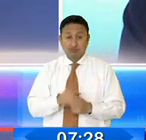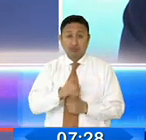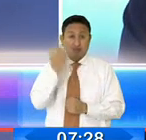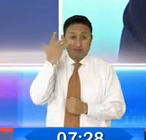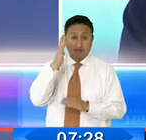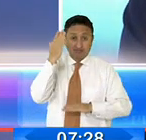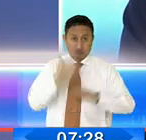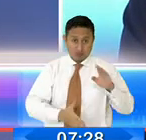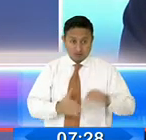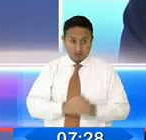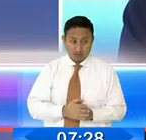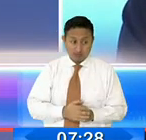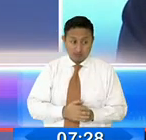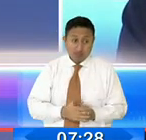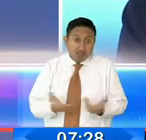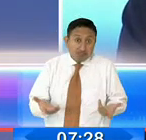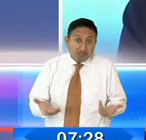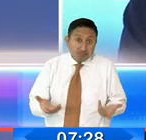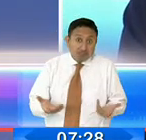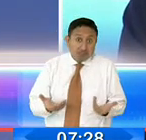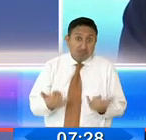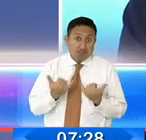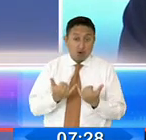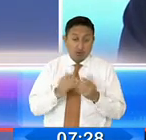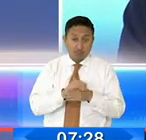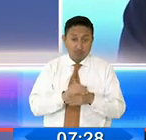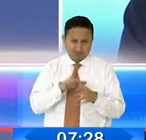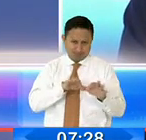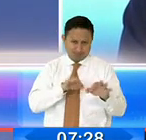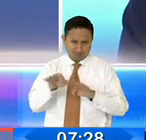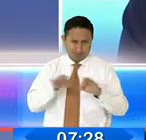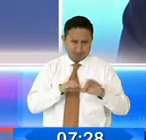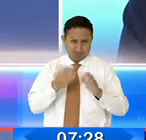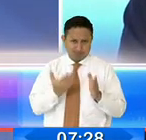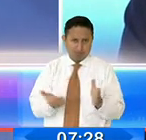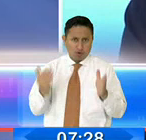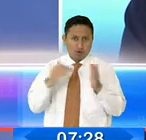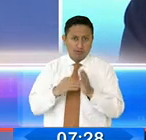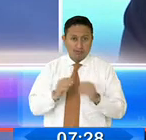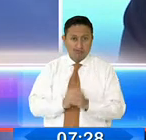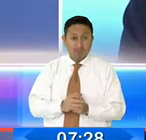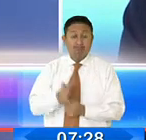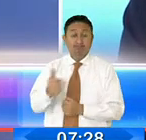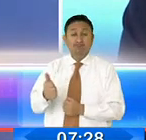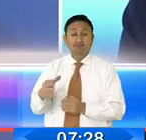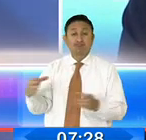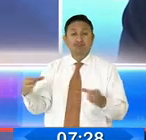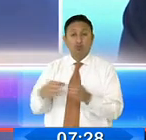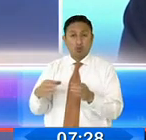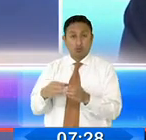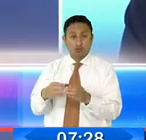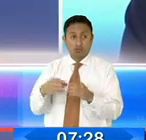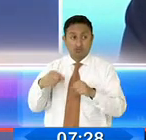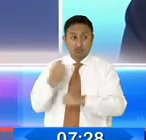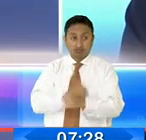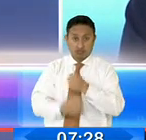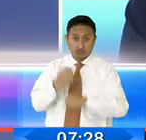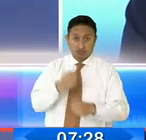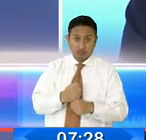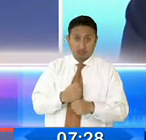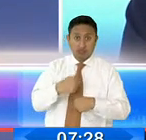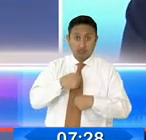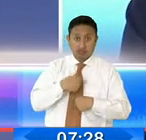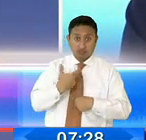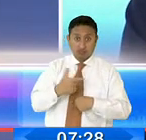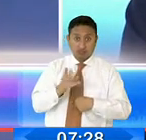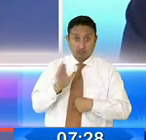caducadas, que por cierto, aprovecho para aclarar, para repetir, que a la propia comisión, así como lo hice el año pasado, ya